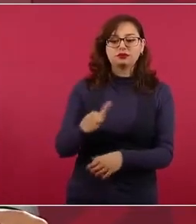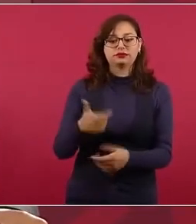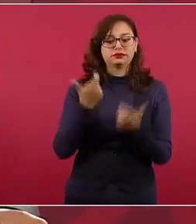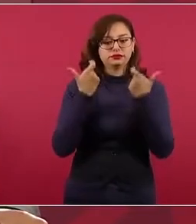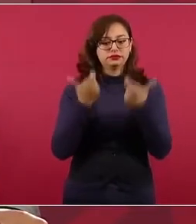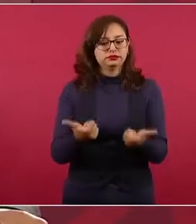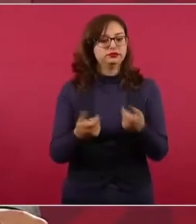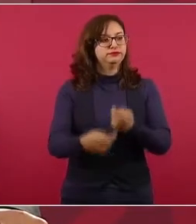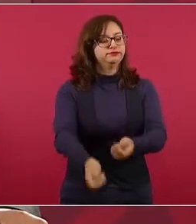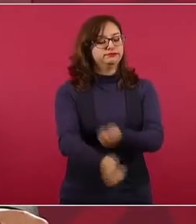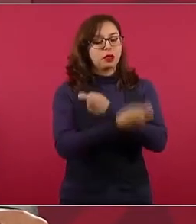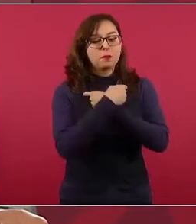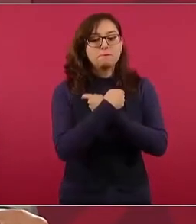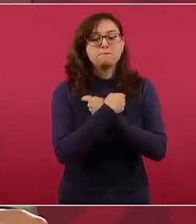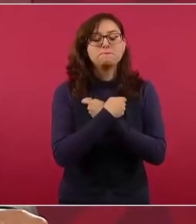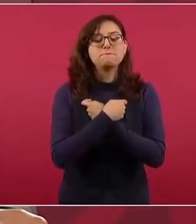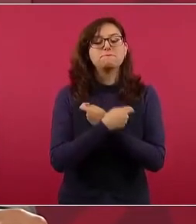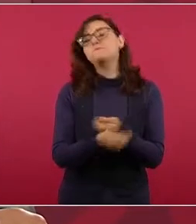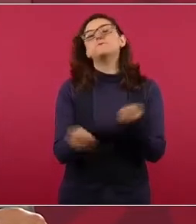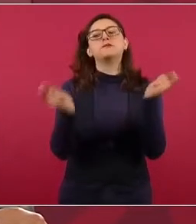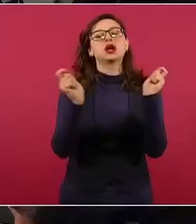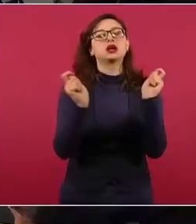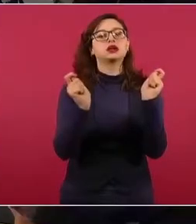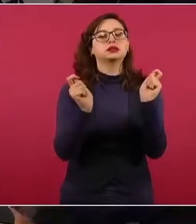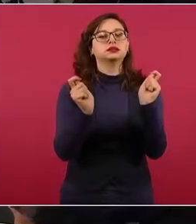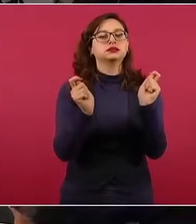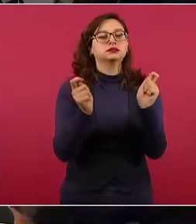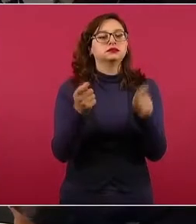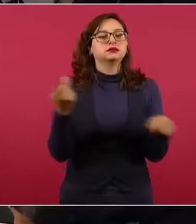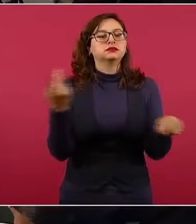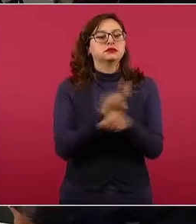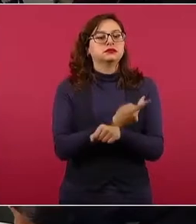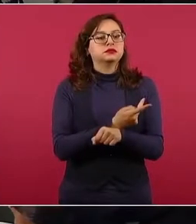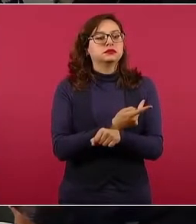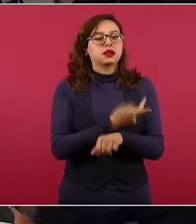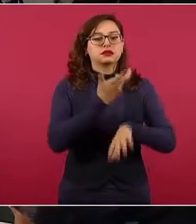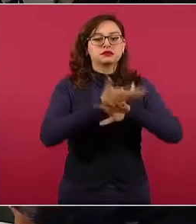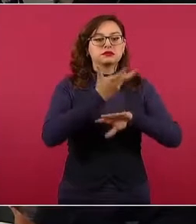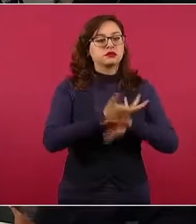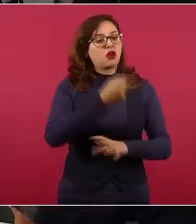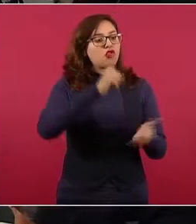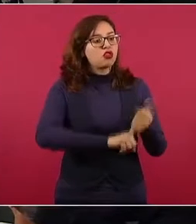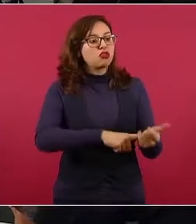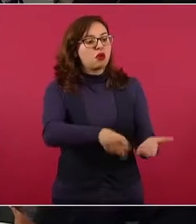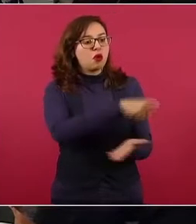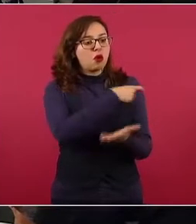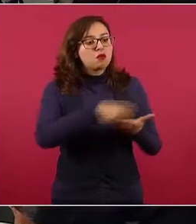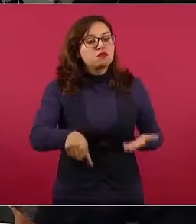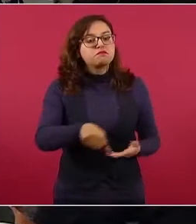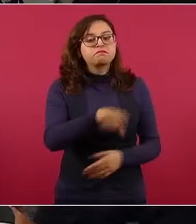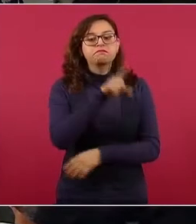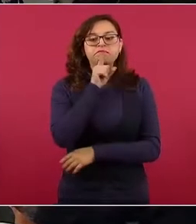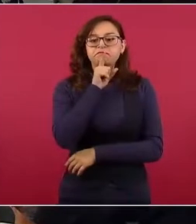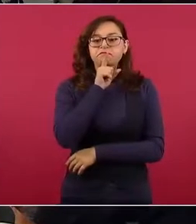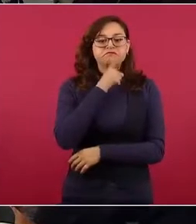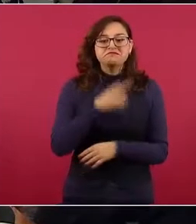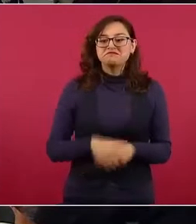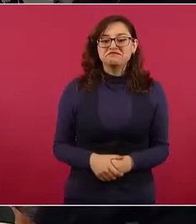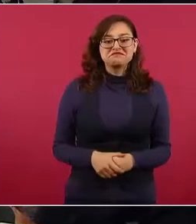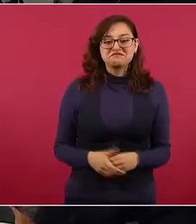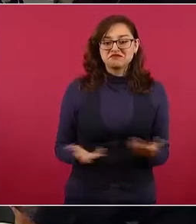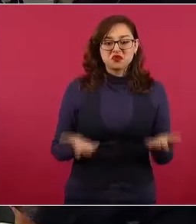y crecen las importaciones de China, se les llenan los puertos del